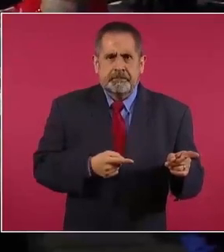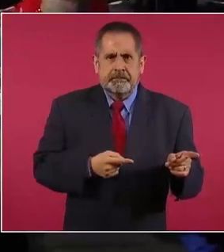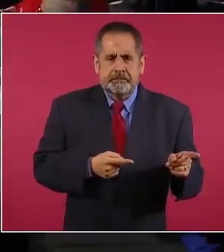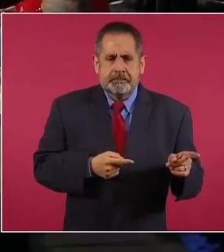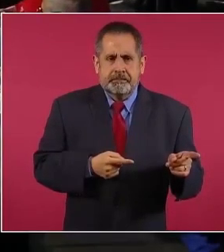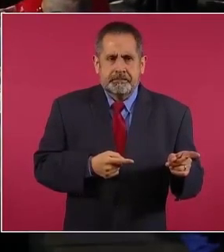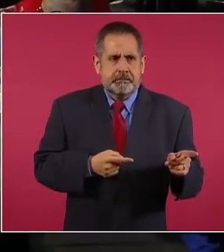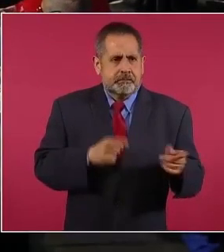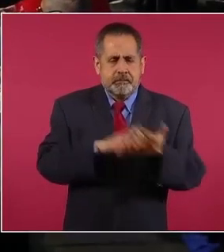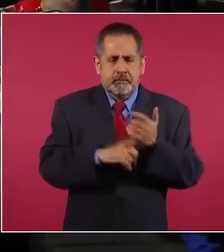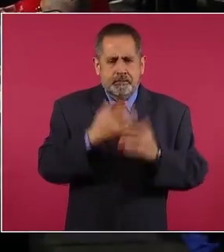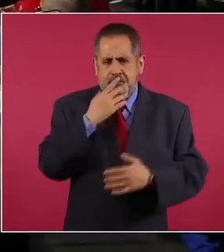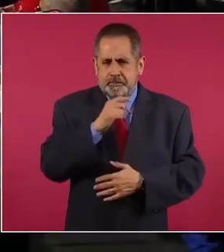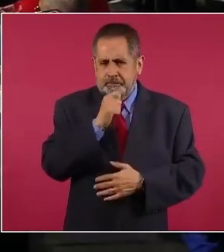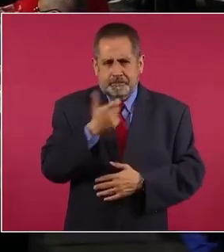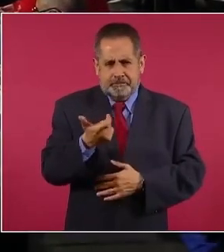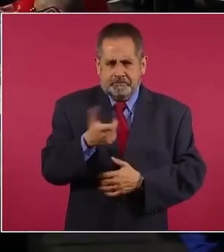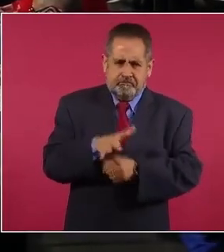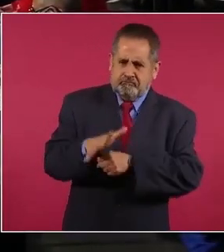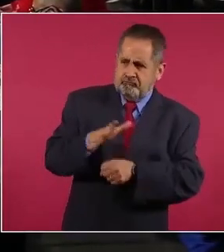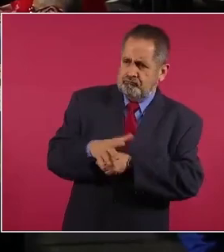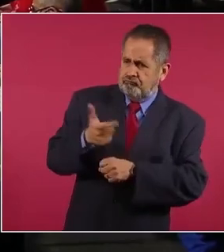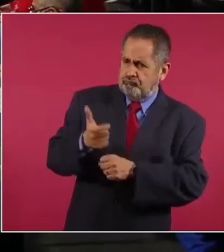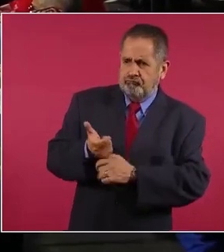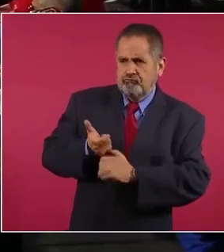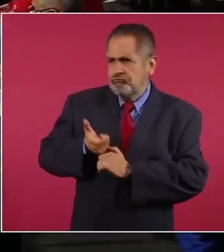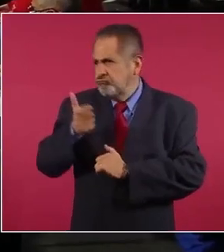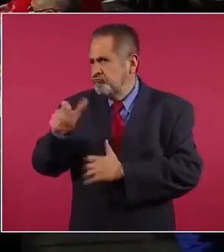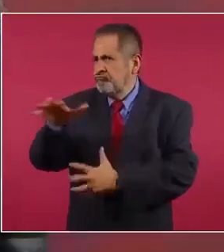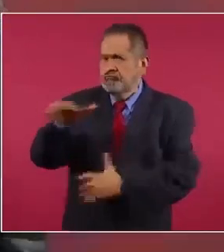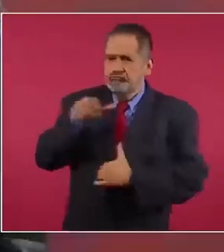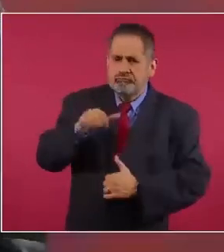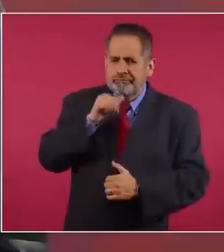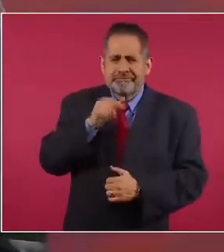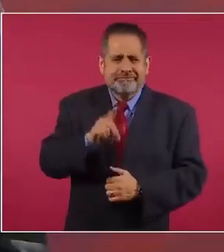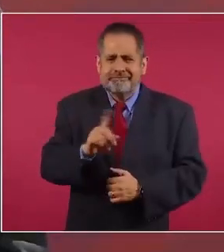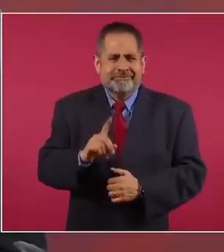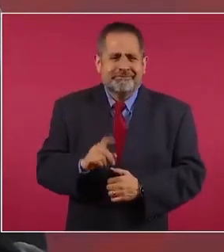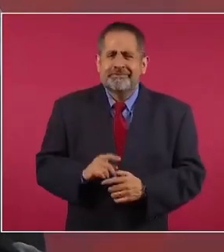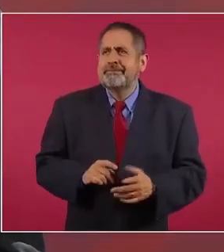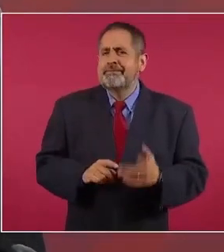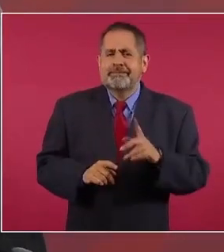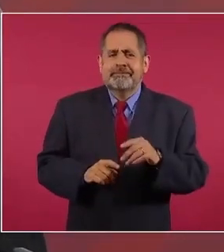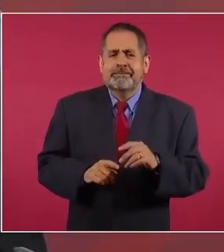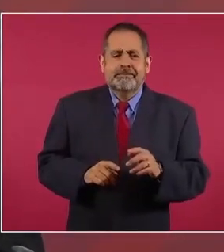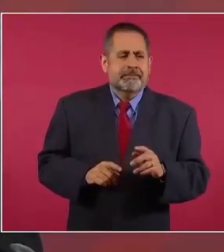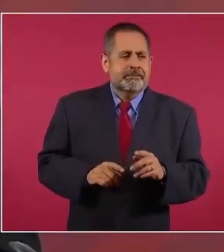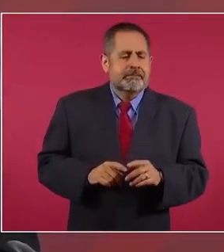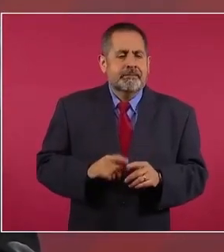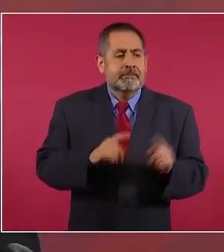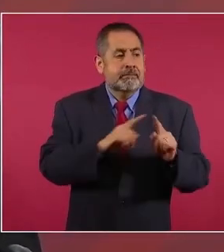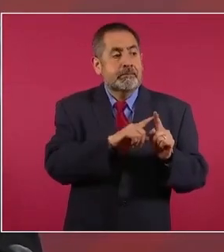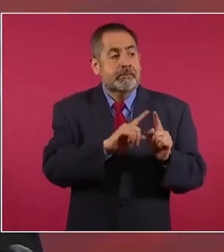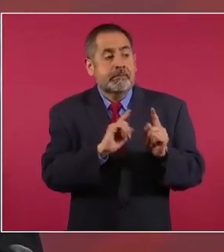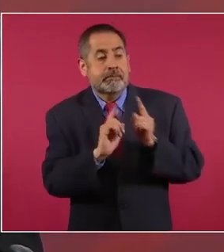el dinero suficiente sino como una especie de prestanombre